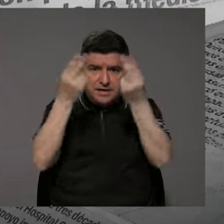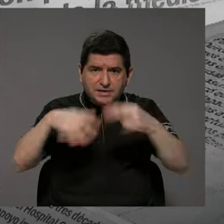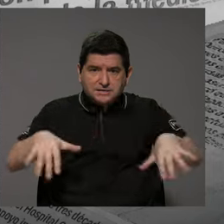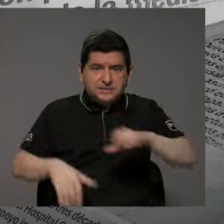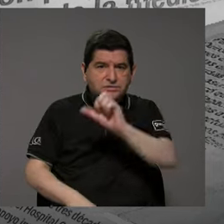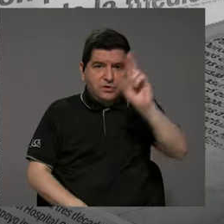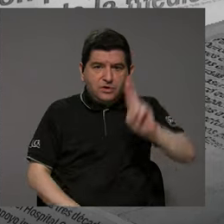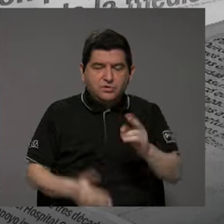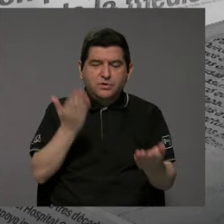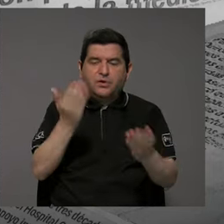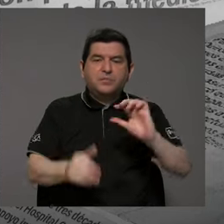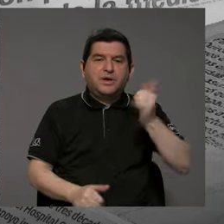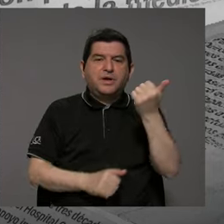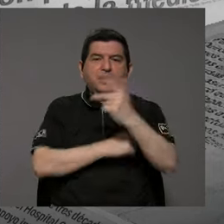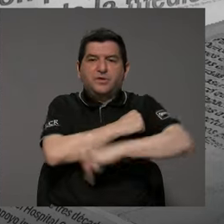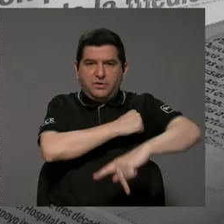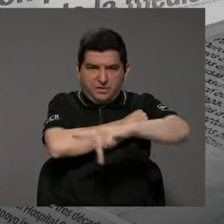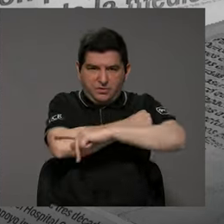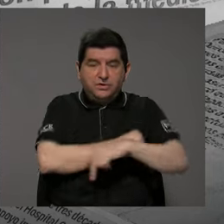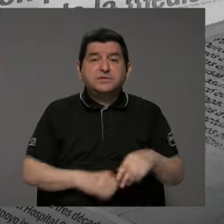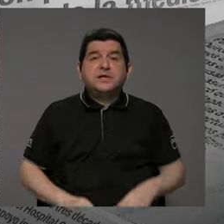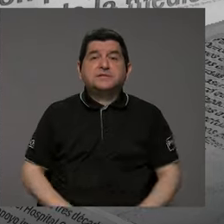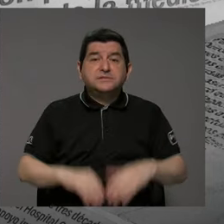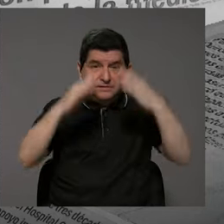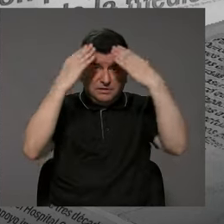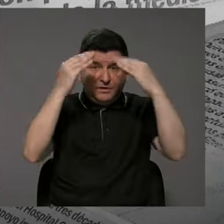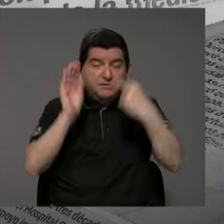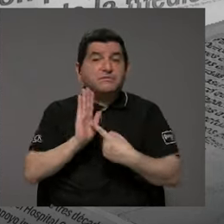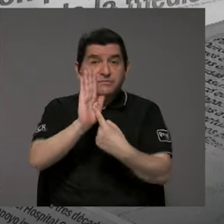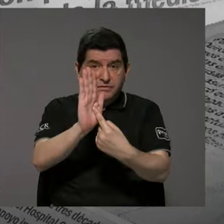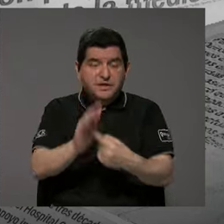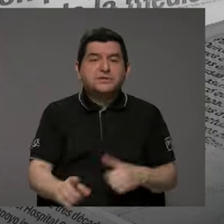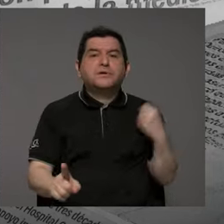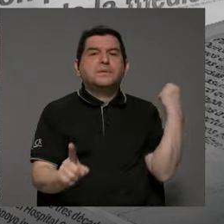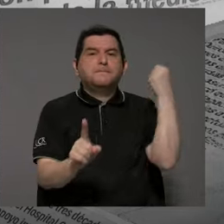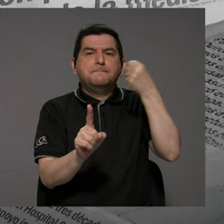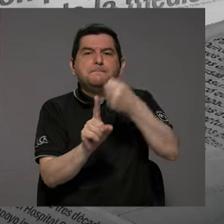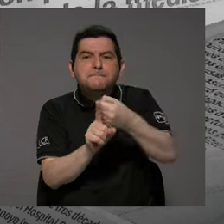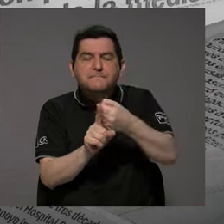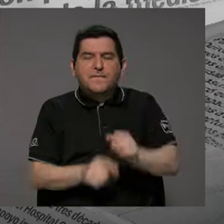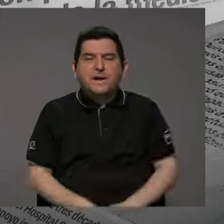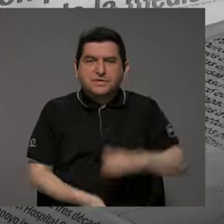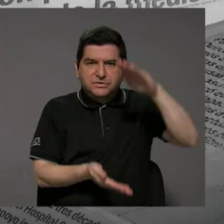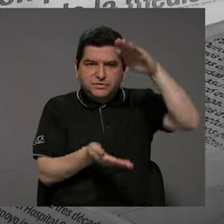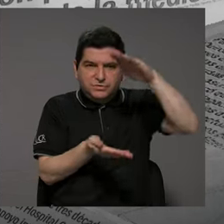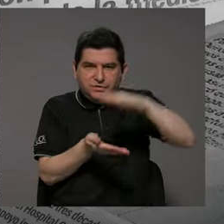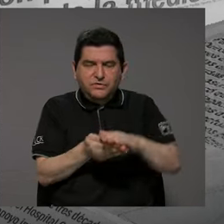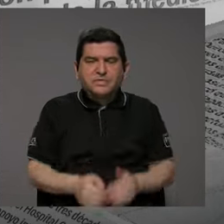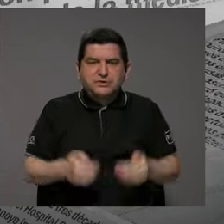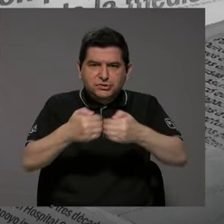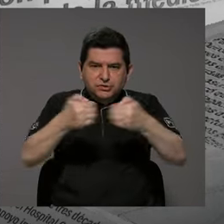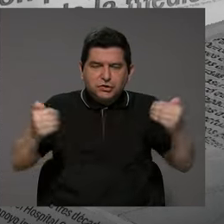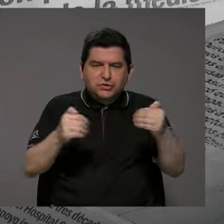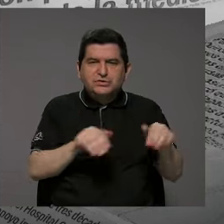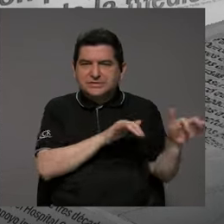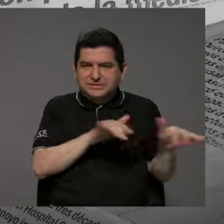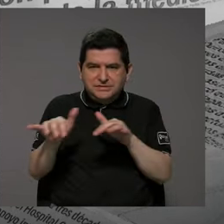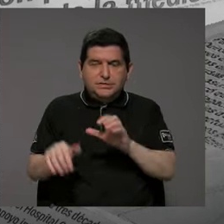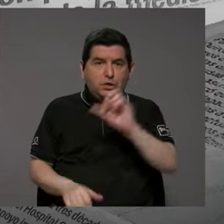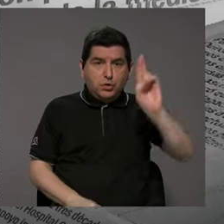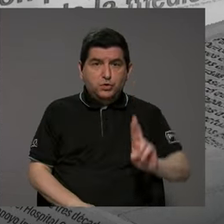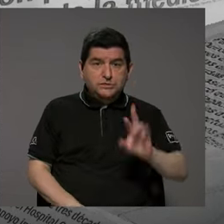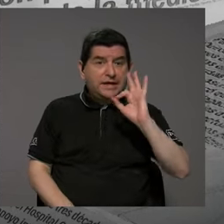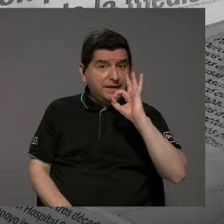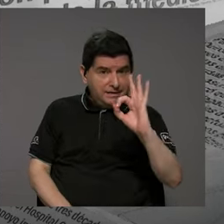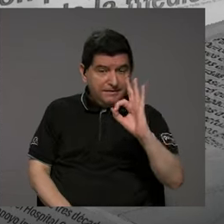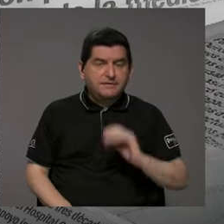países y hay datos que lo demuestran y eso a su vez tiene un impacto en una disminución de la brecha digital. Es decir, Costa Rica está muy bien pero